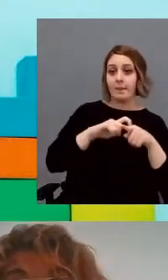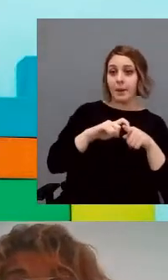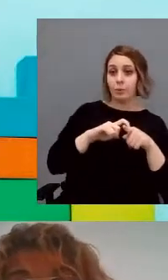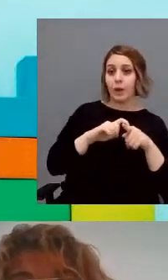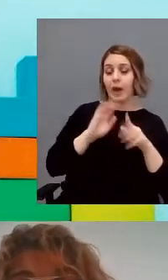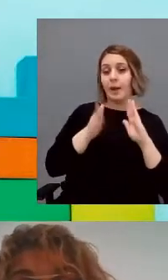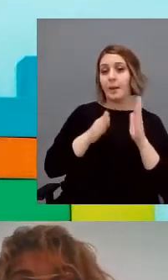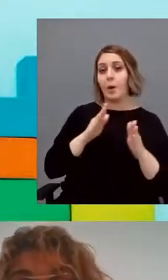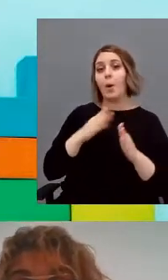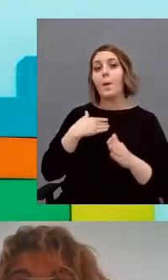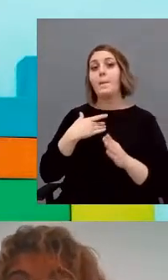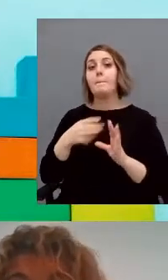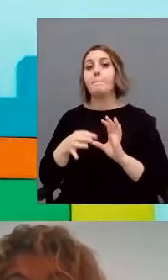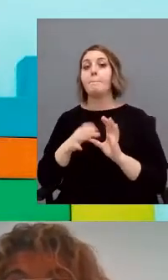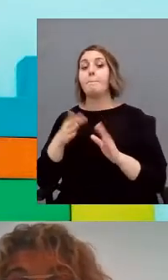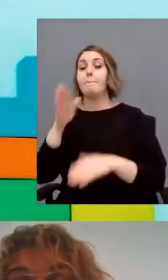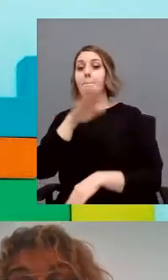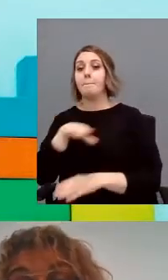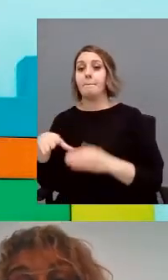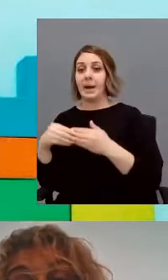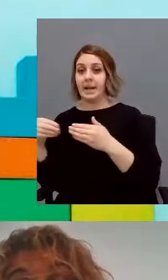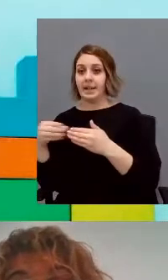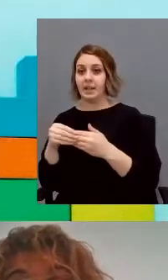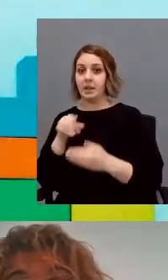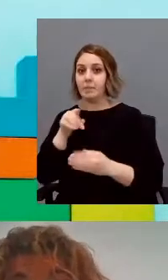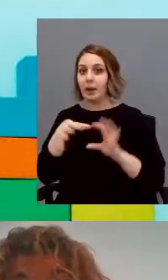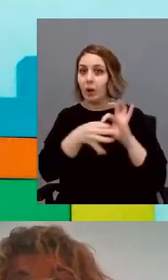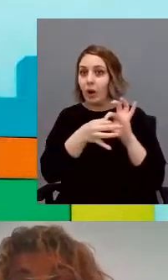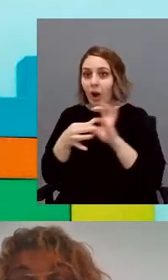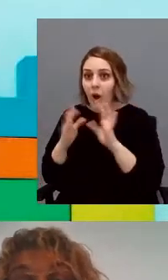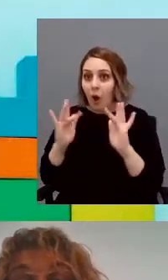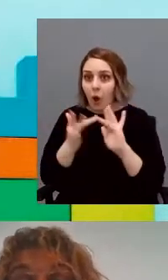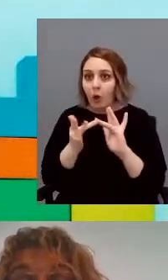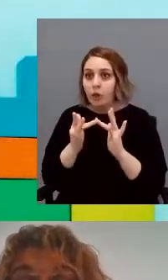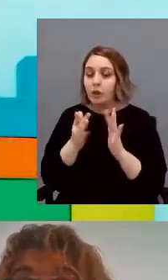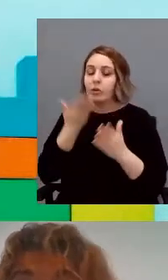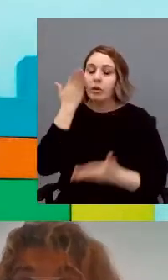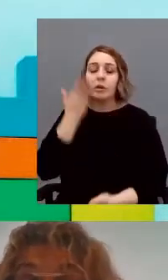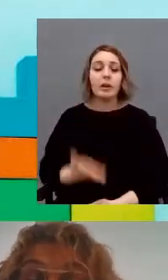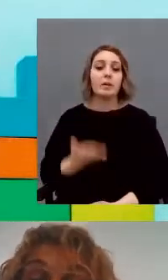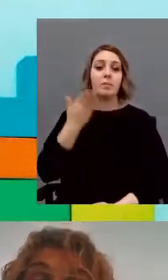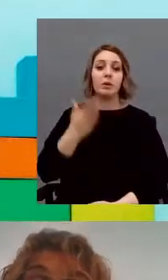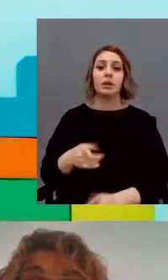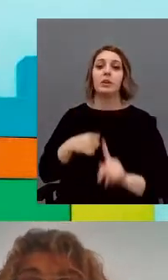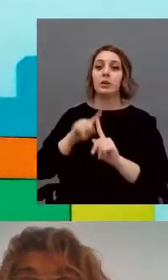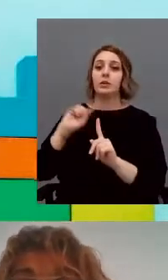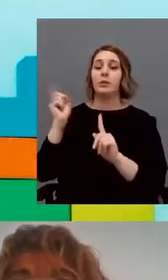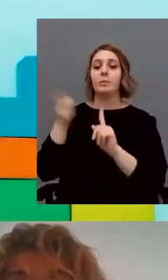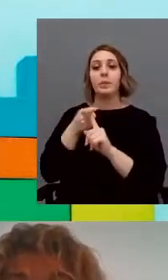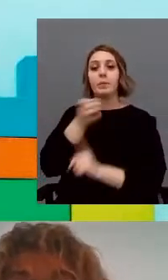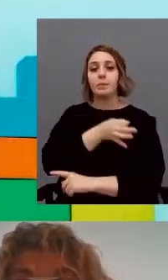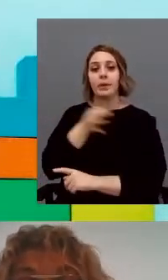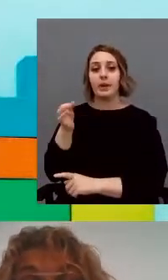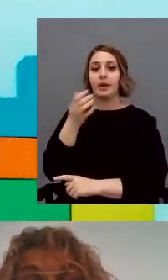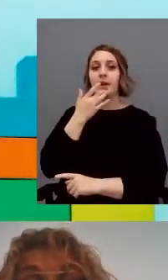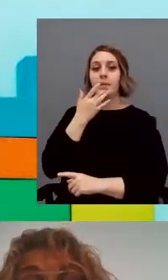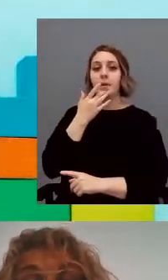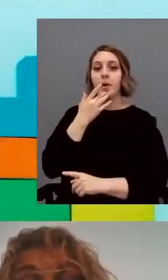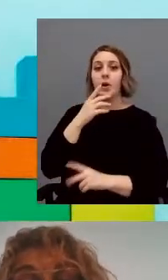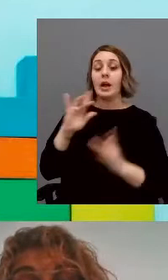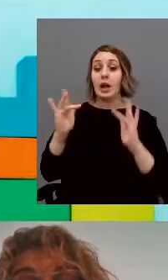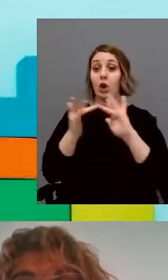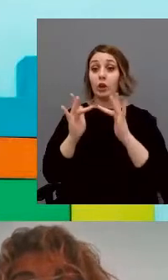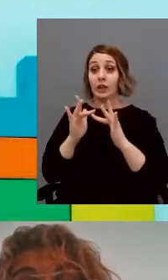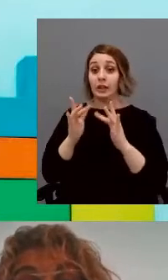esta diada es muy importante para el pronóstico del niño y adolescente con TEA. Analizar la comunicación terapeuta-paciente es